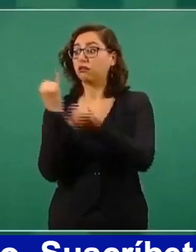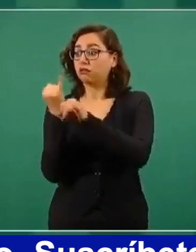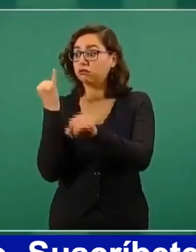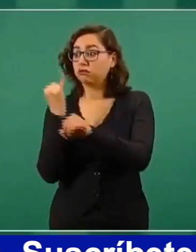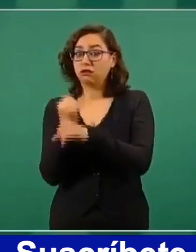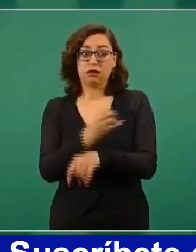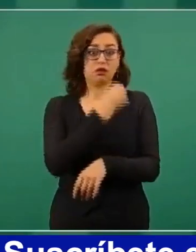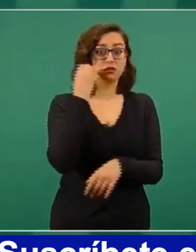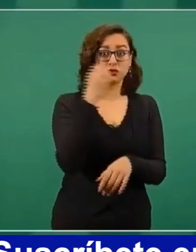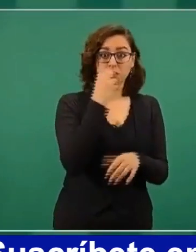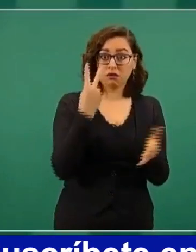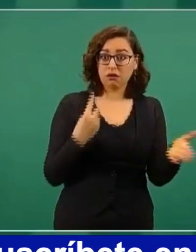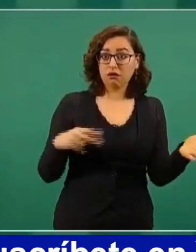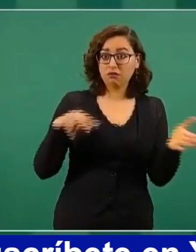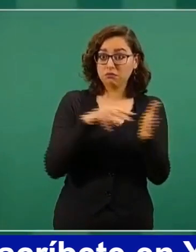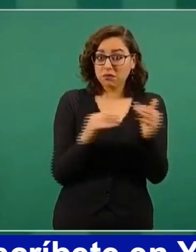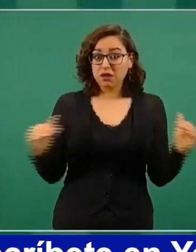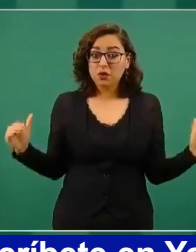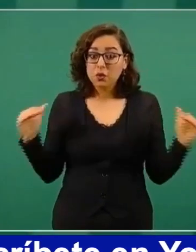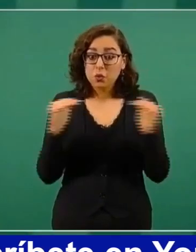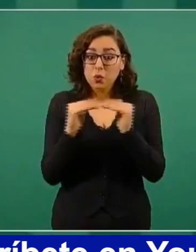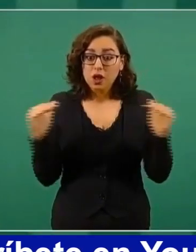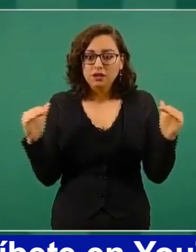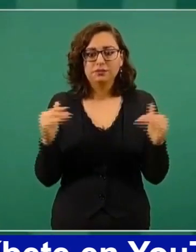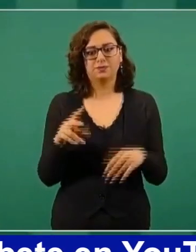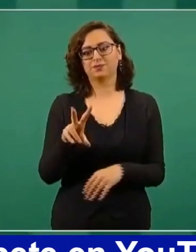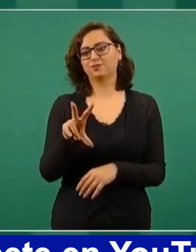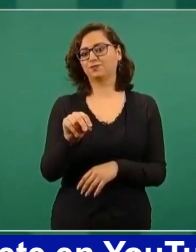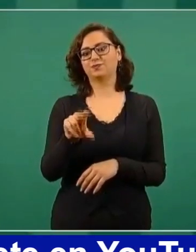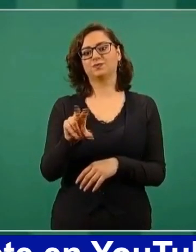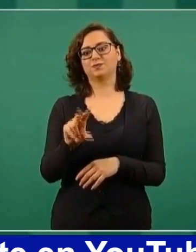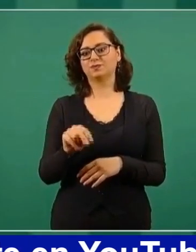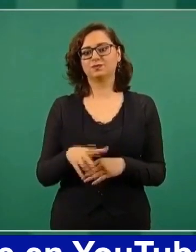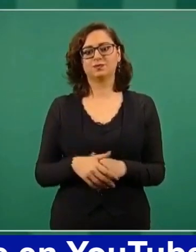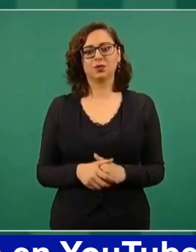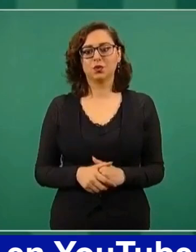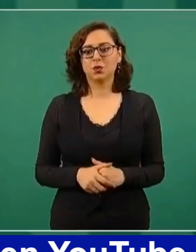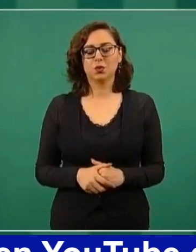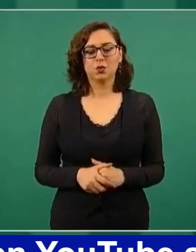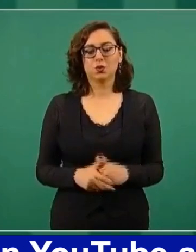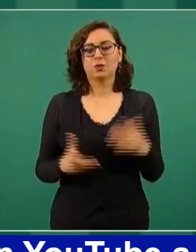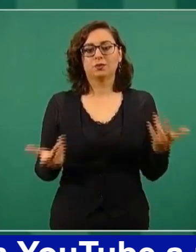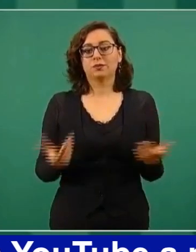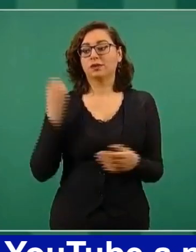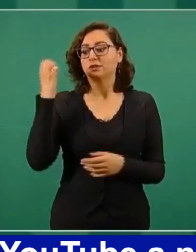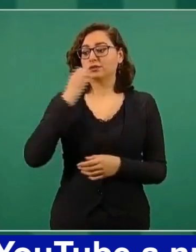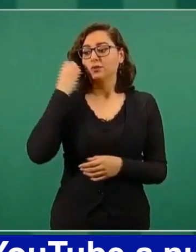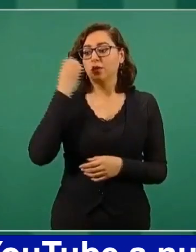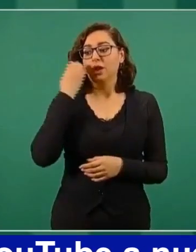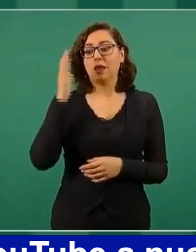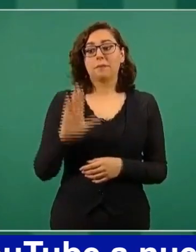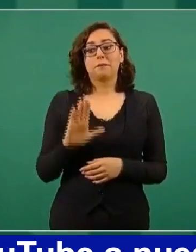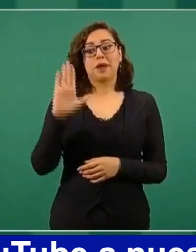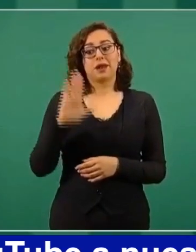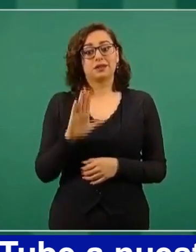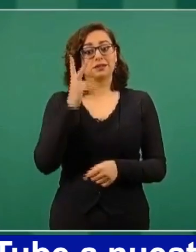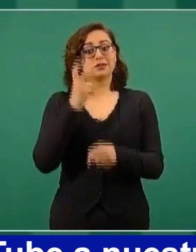que es la educación presencial, porque la escuela es el segundo hogar. Es